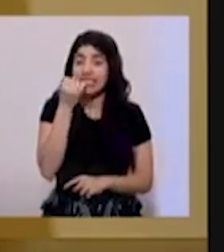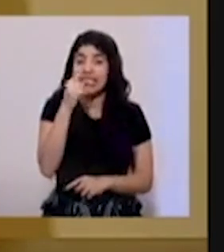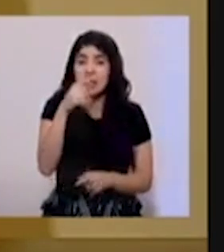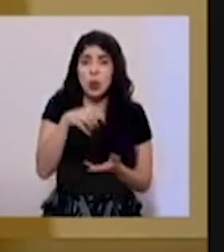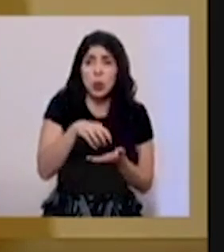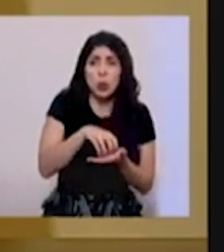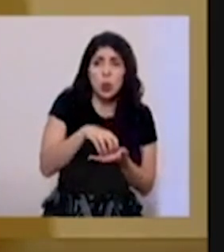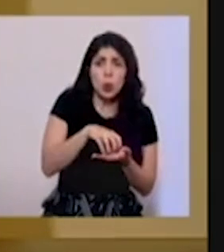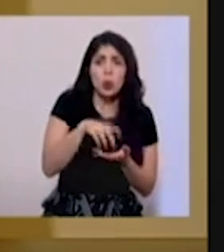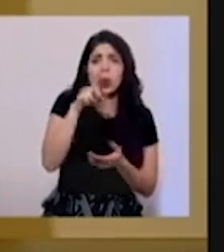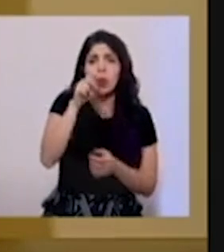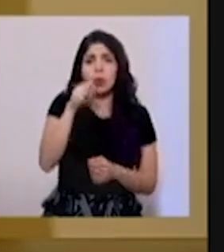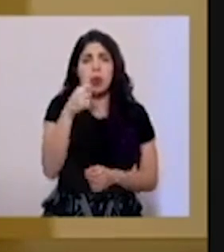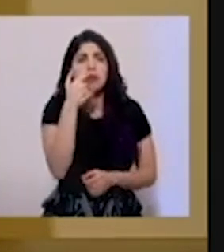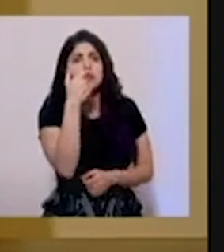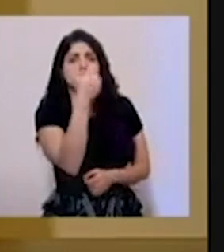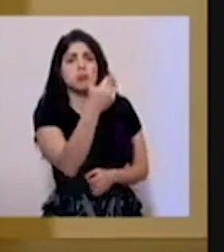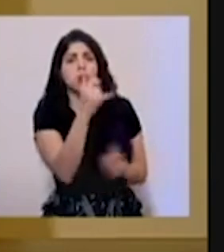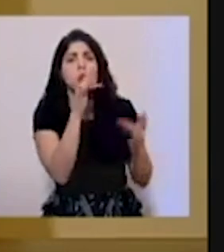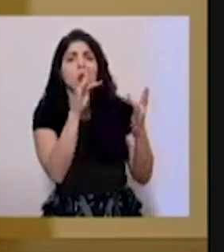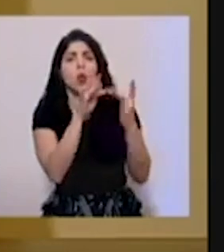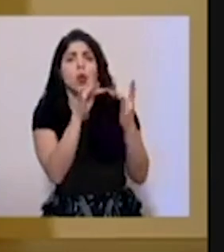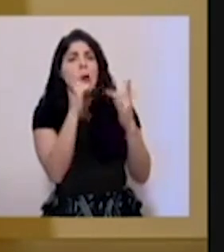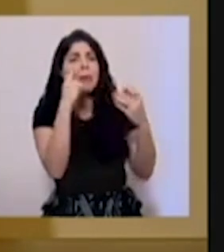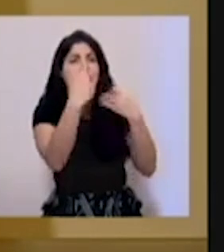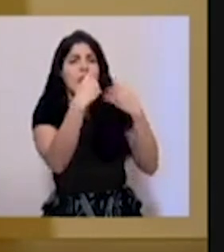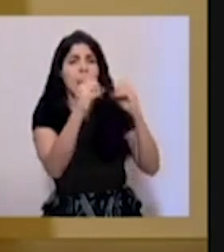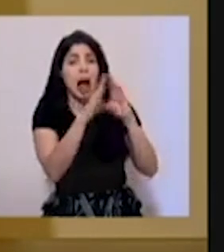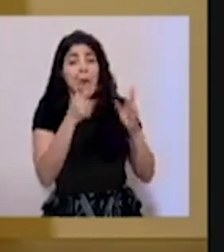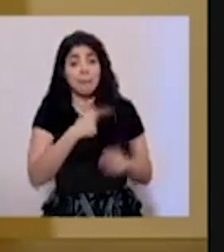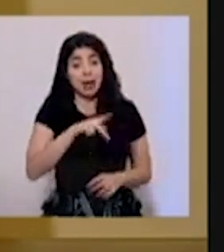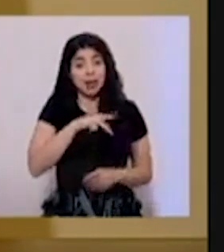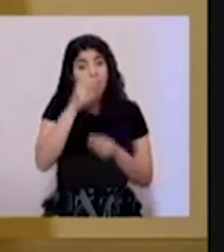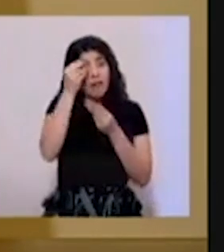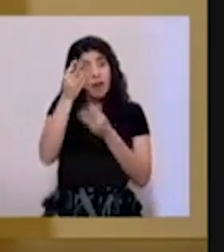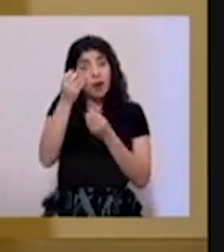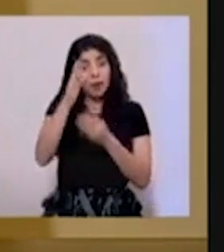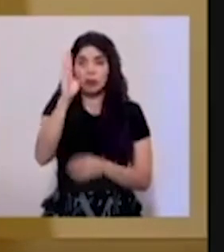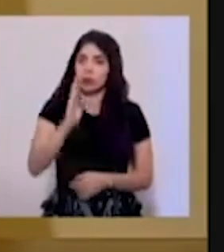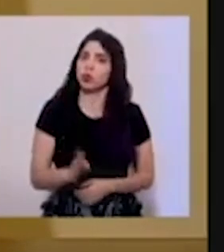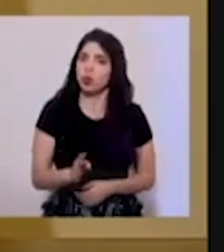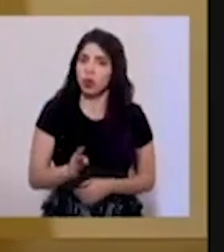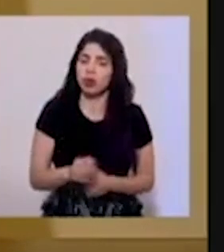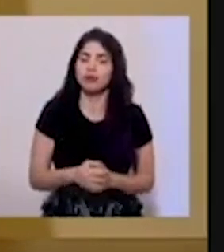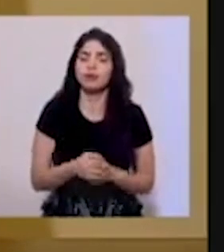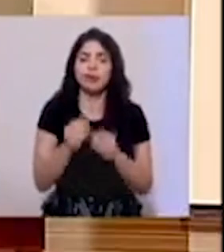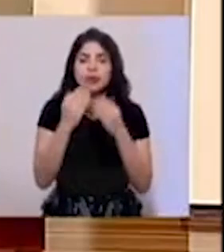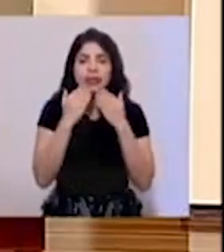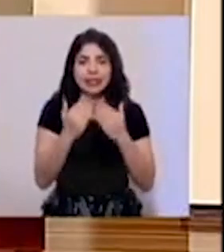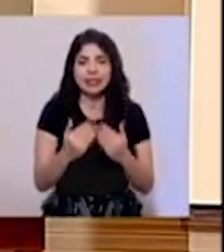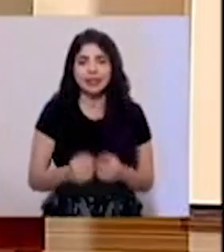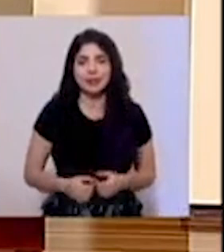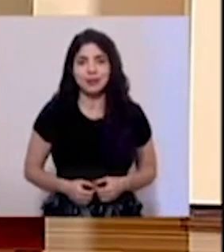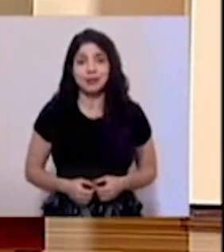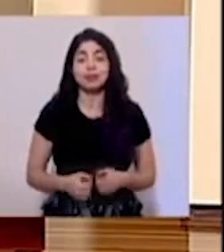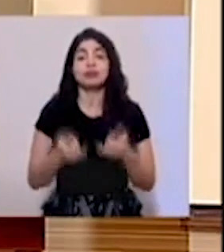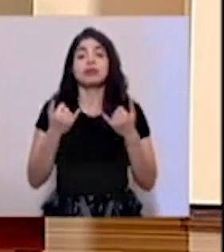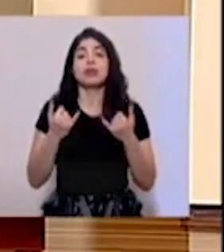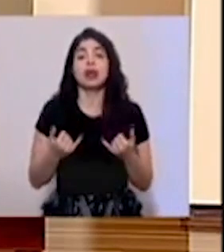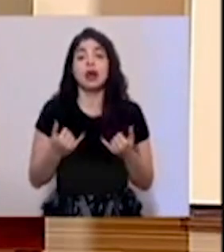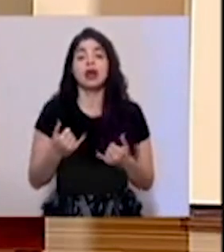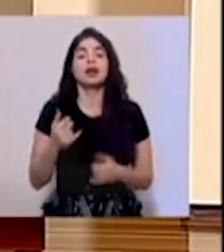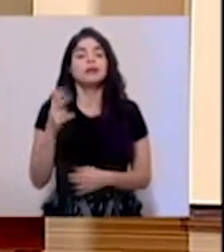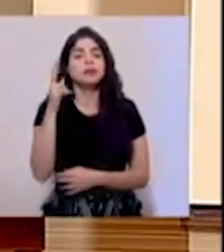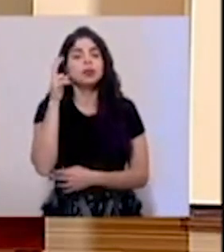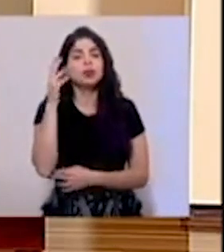números de teléfono a los que puede contactar para aclarar, pero no brinde información en estos casos. Muchas gracias. A continuación,